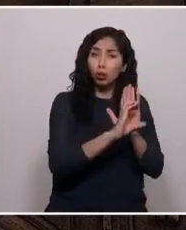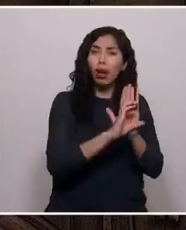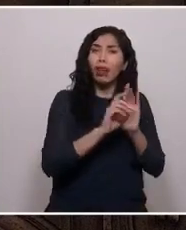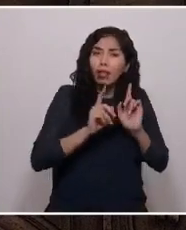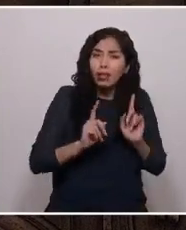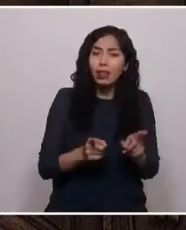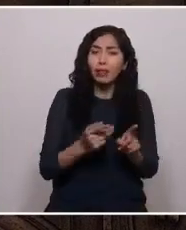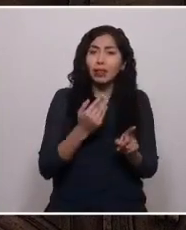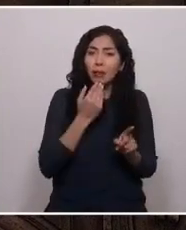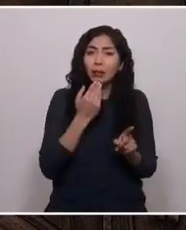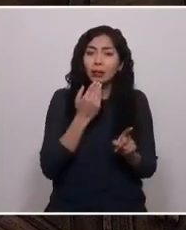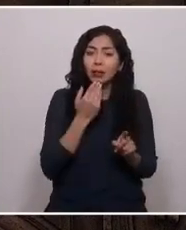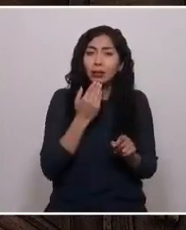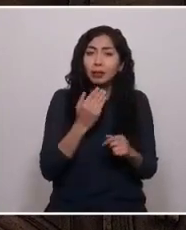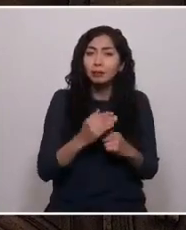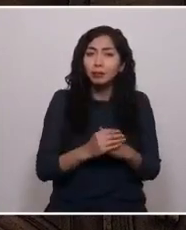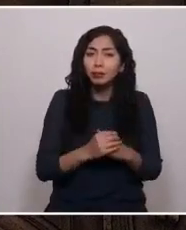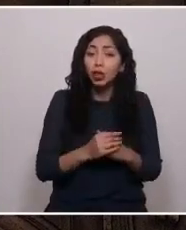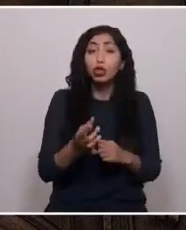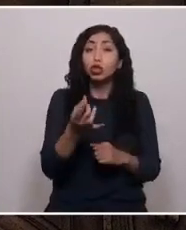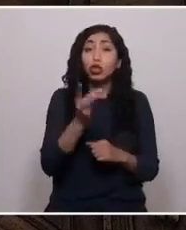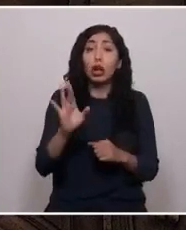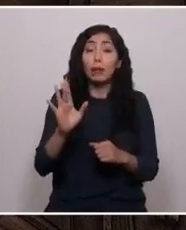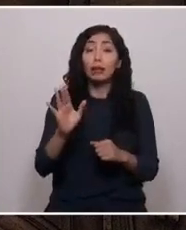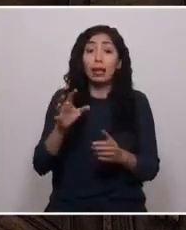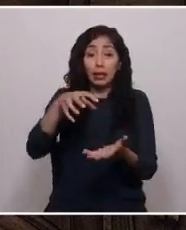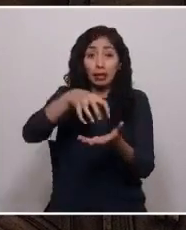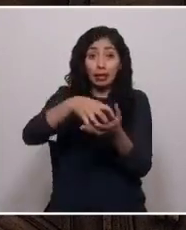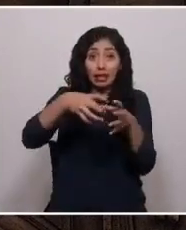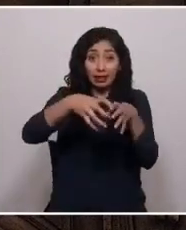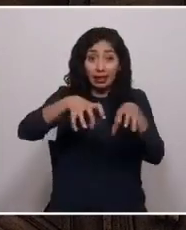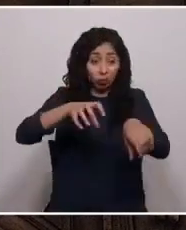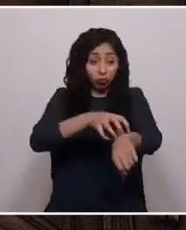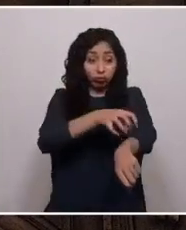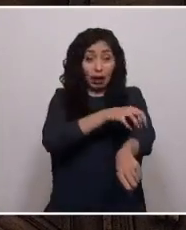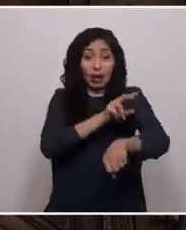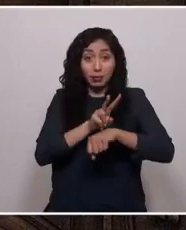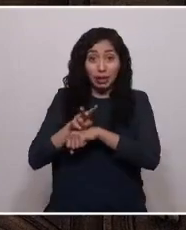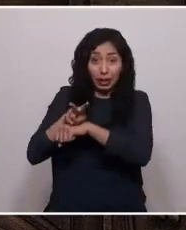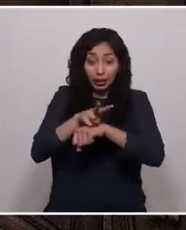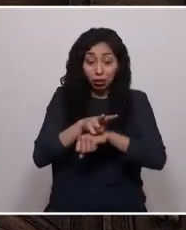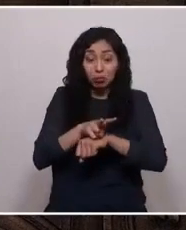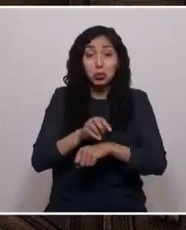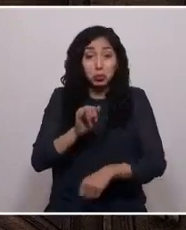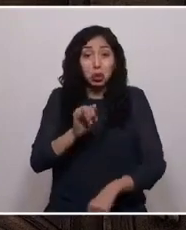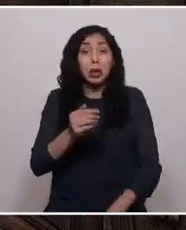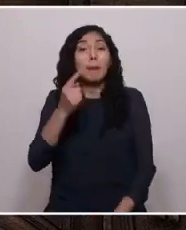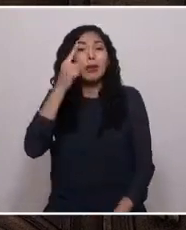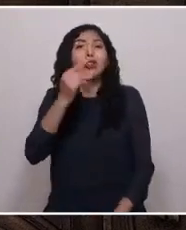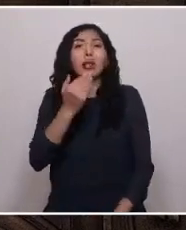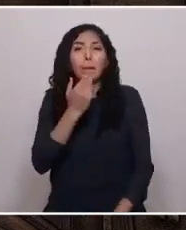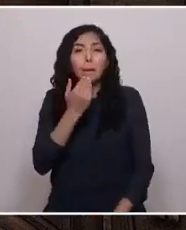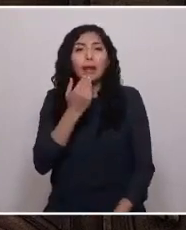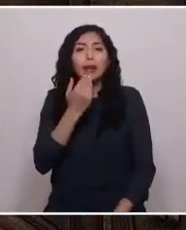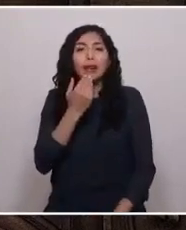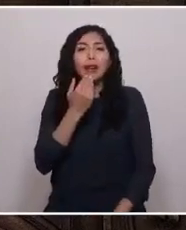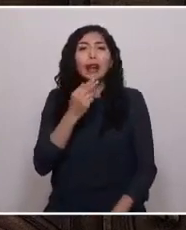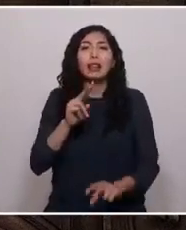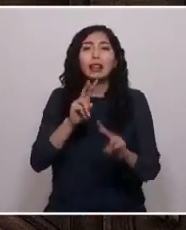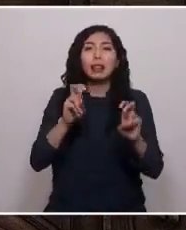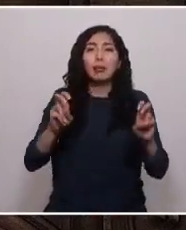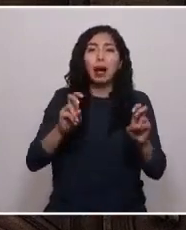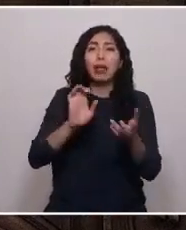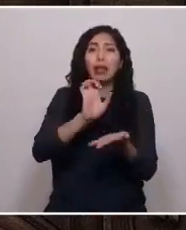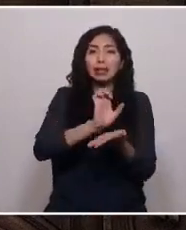no solo la descentralización administrativa, sino también la descentralización fiscal y descentralización